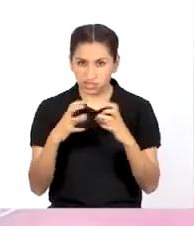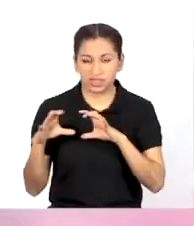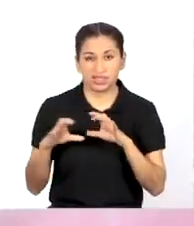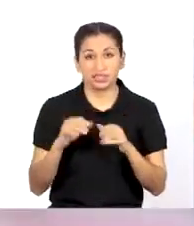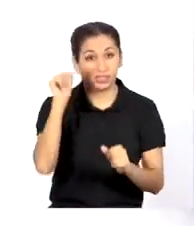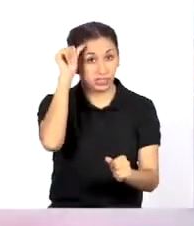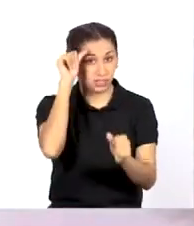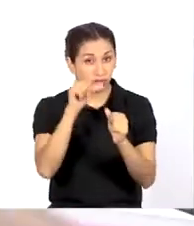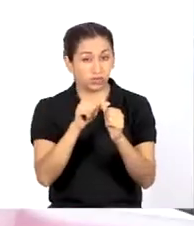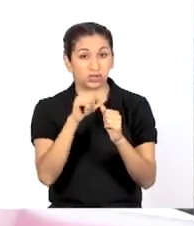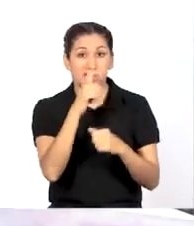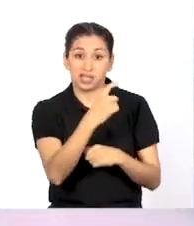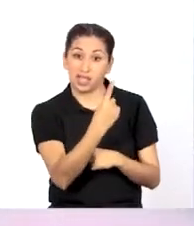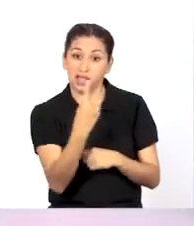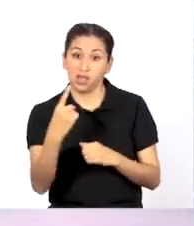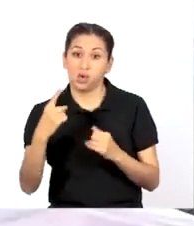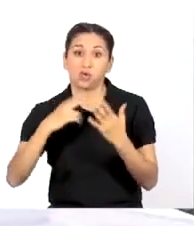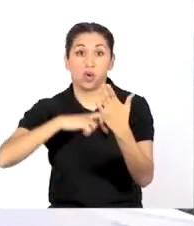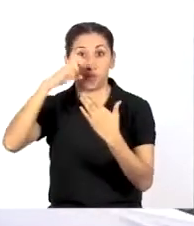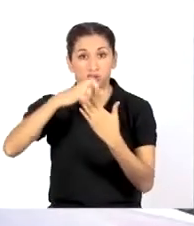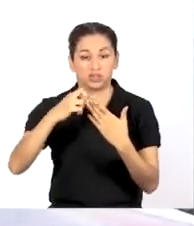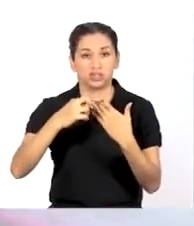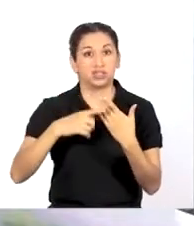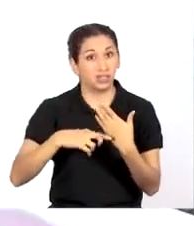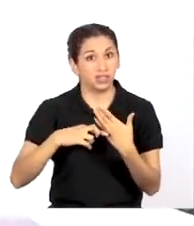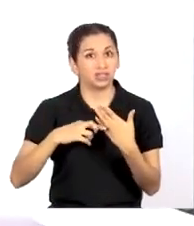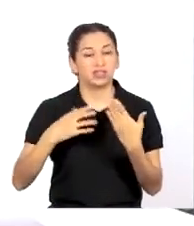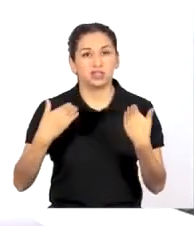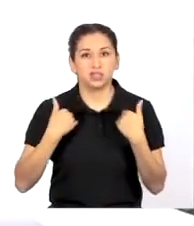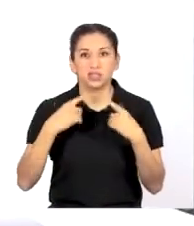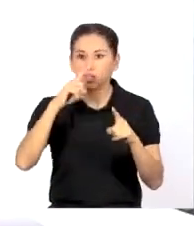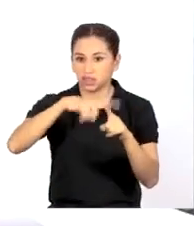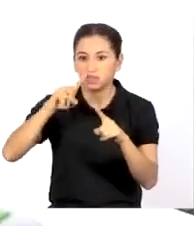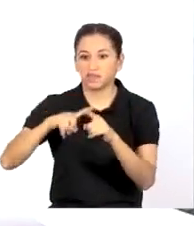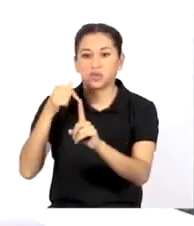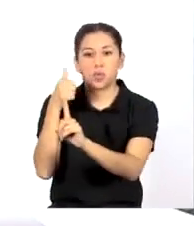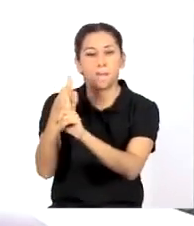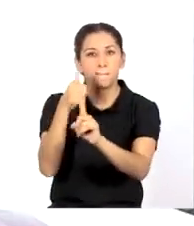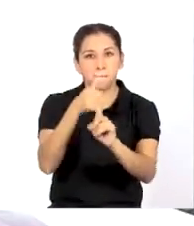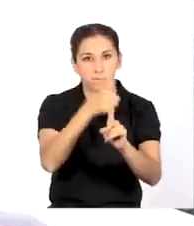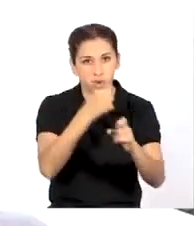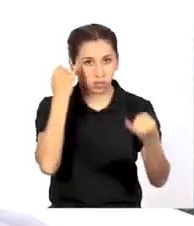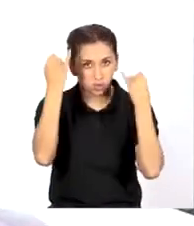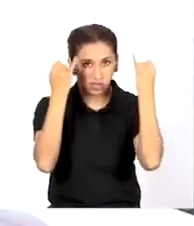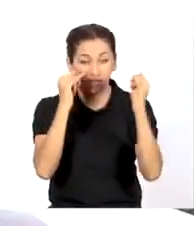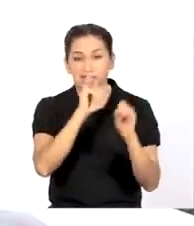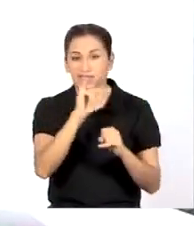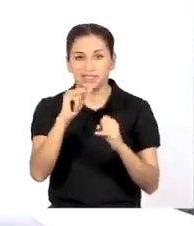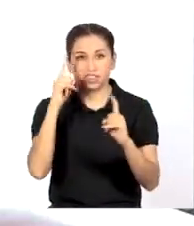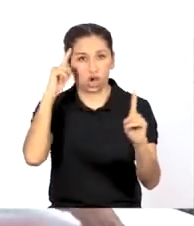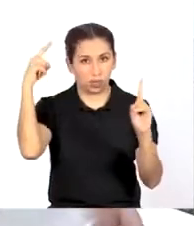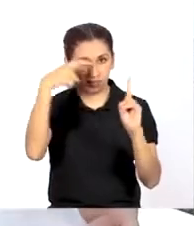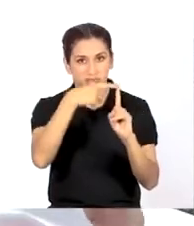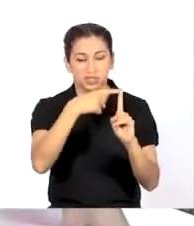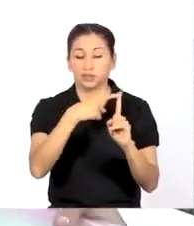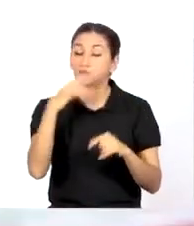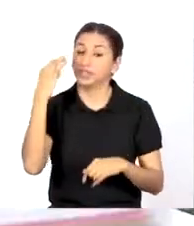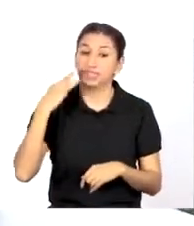realizar. Recuerden que cada proyecto que iniciemos tendrá sus propias particularidades y retos.